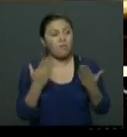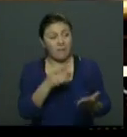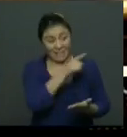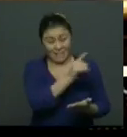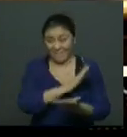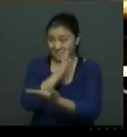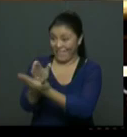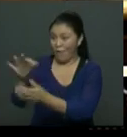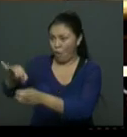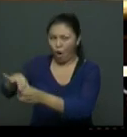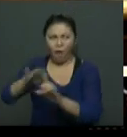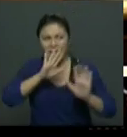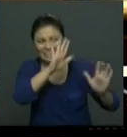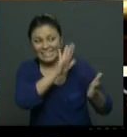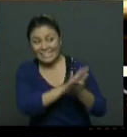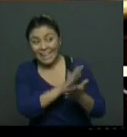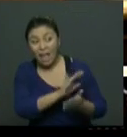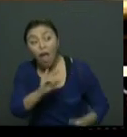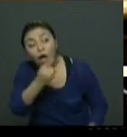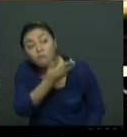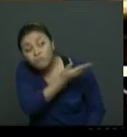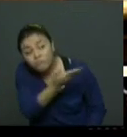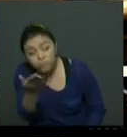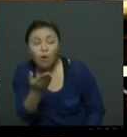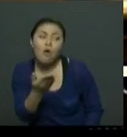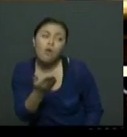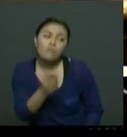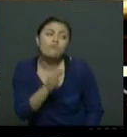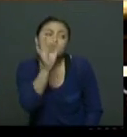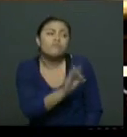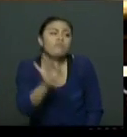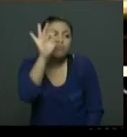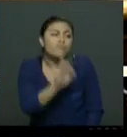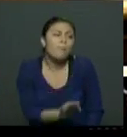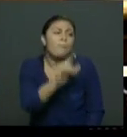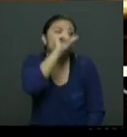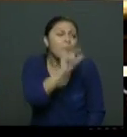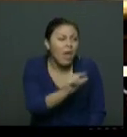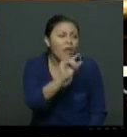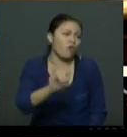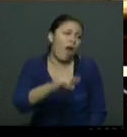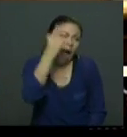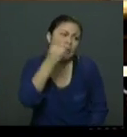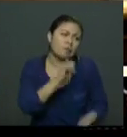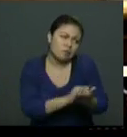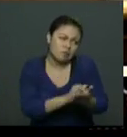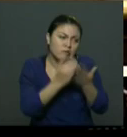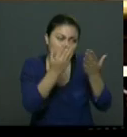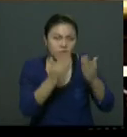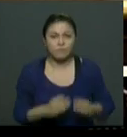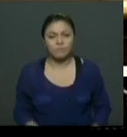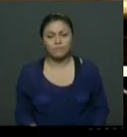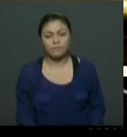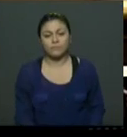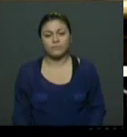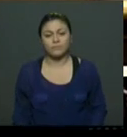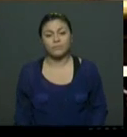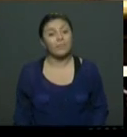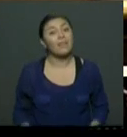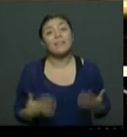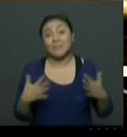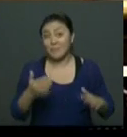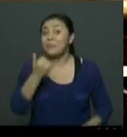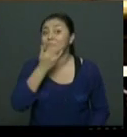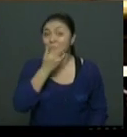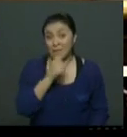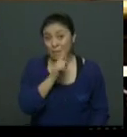sean la forma en que ellos accedan a alguna parte de ese Estado que les ha negado muchas cosas. Muchos de nuestros